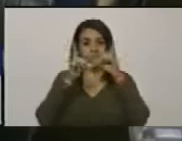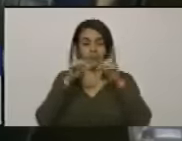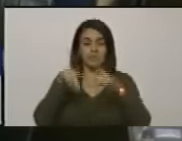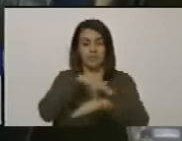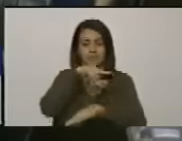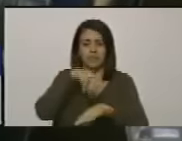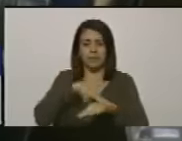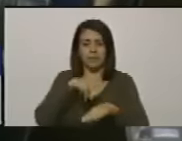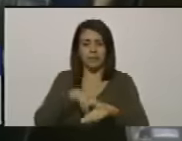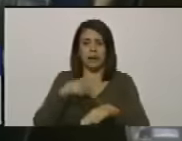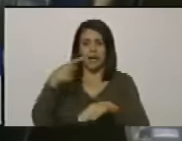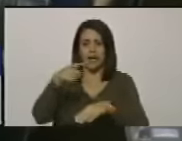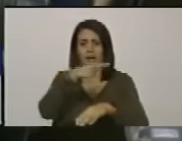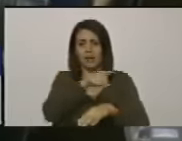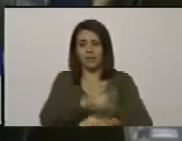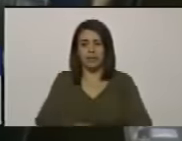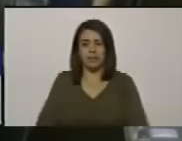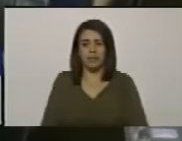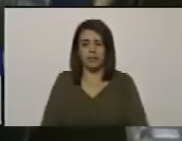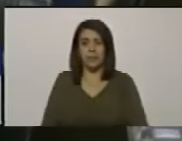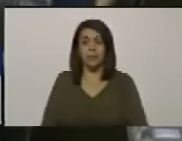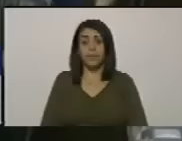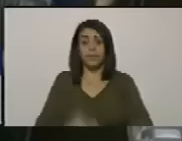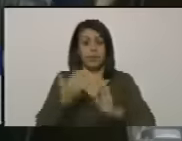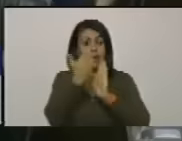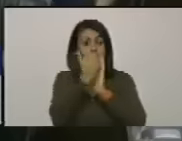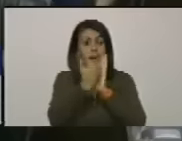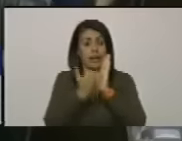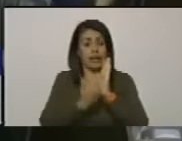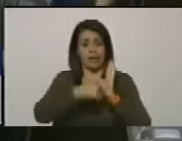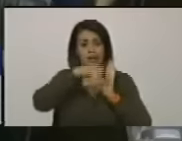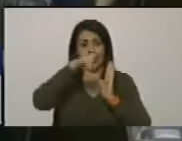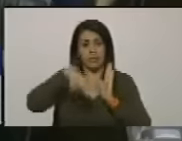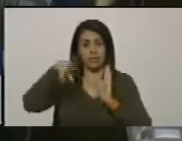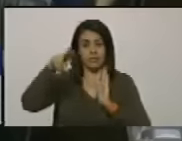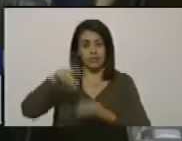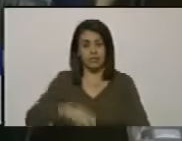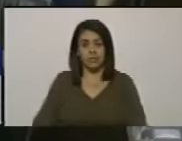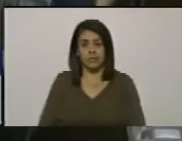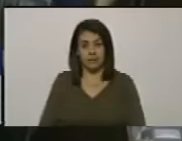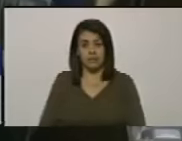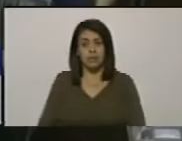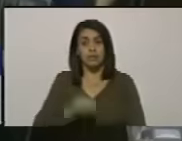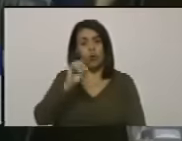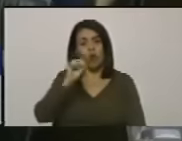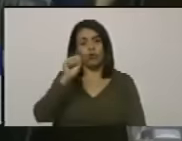que había una agenda en Noruega en Oslo